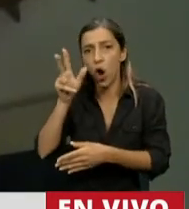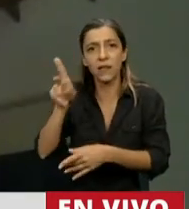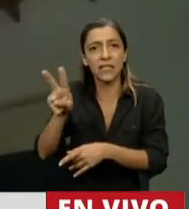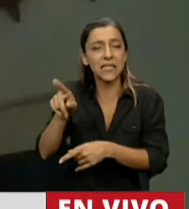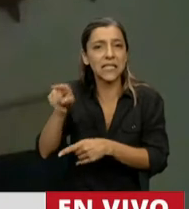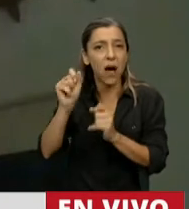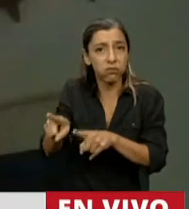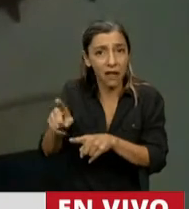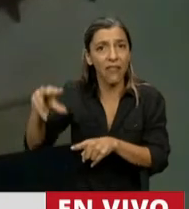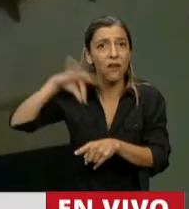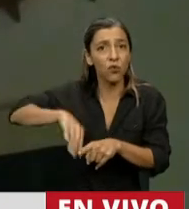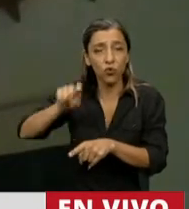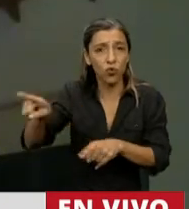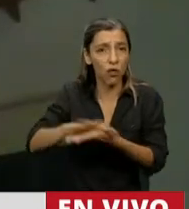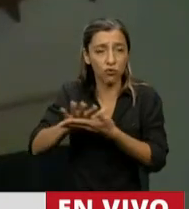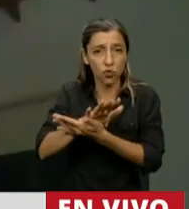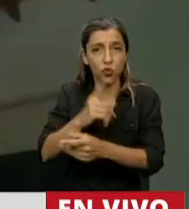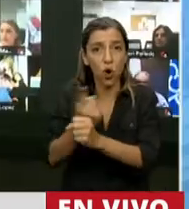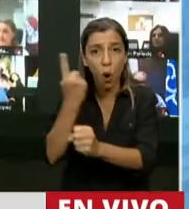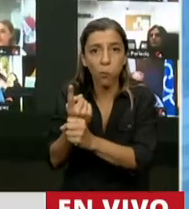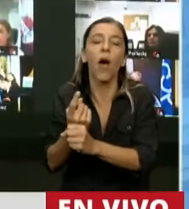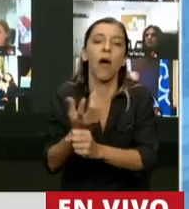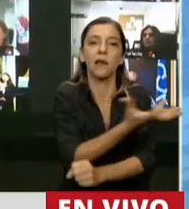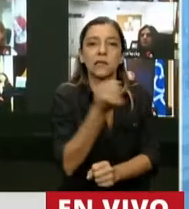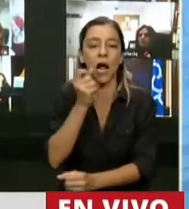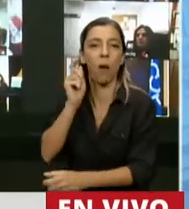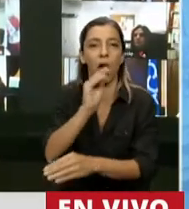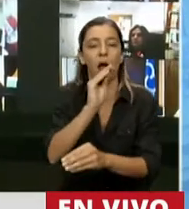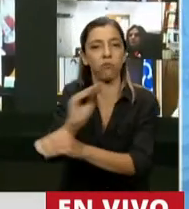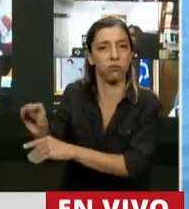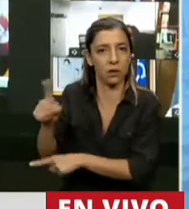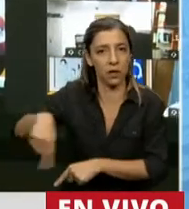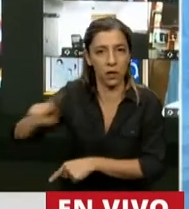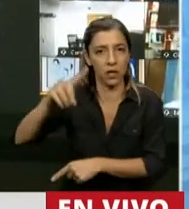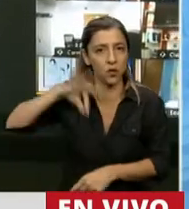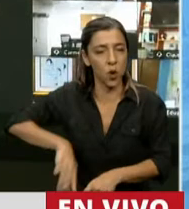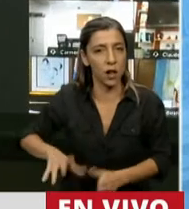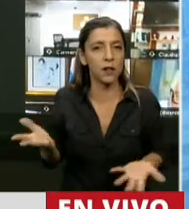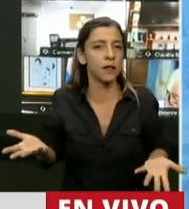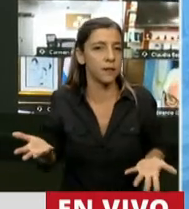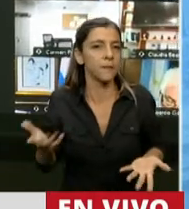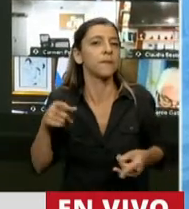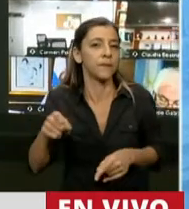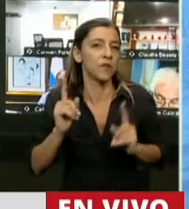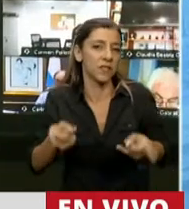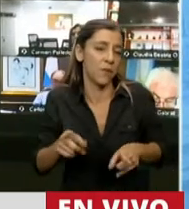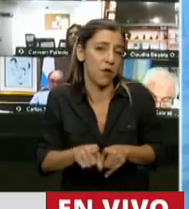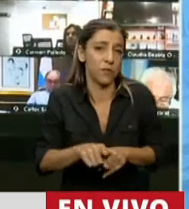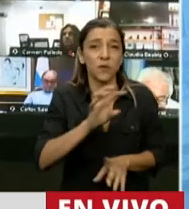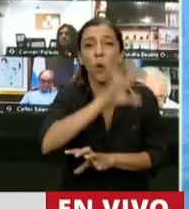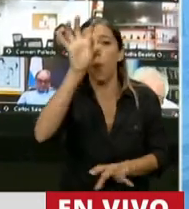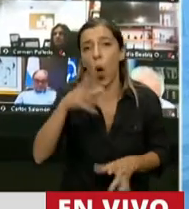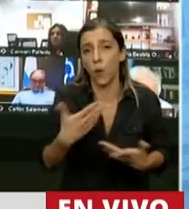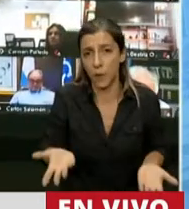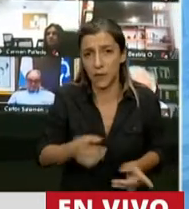Y a diferencia de la actitud que tiene el Gobierno Nacional con otras provincias a las que abandona su suerte, como es el caso de la